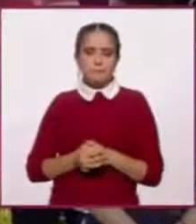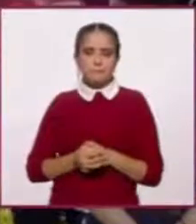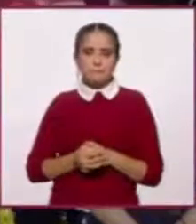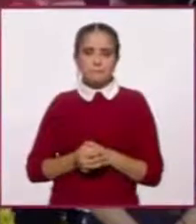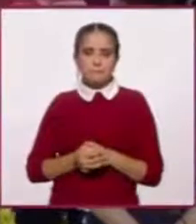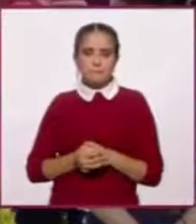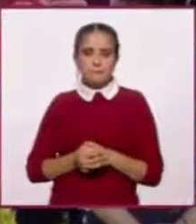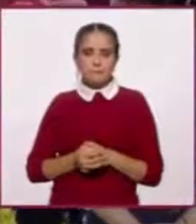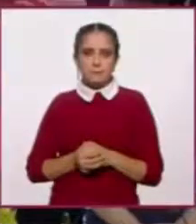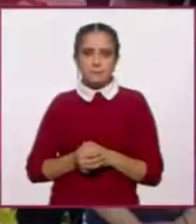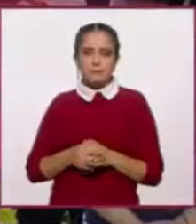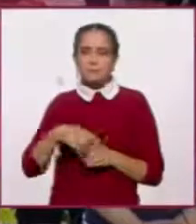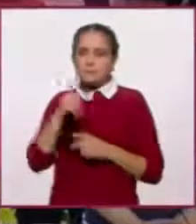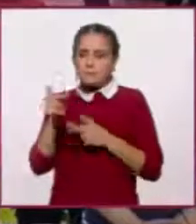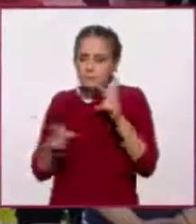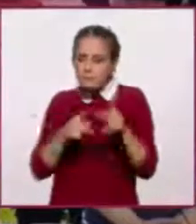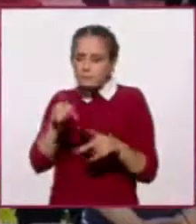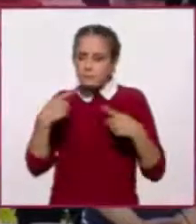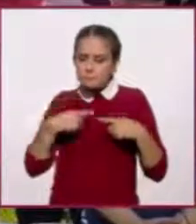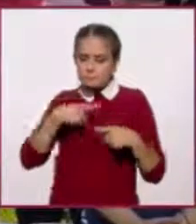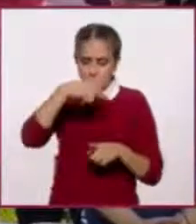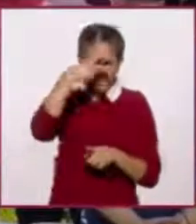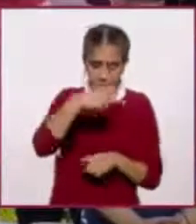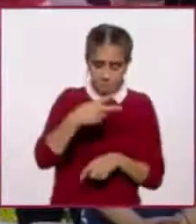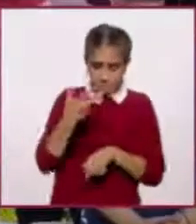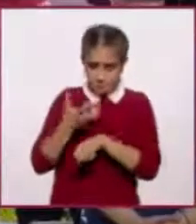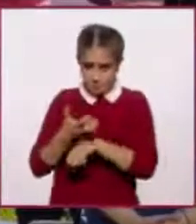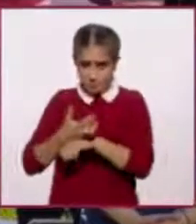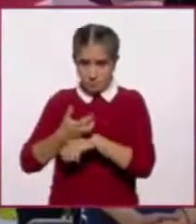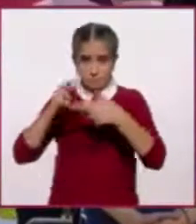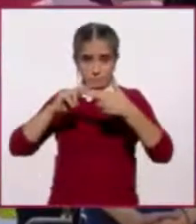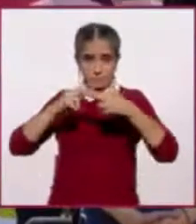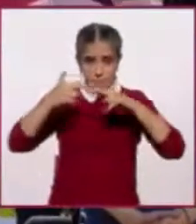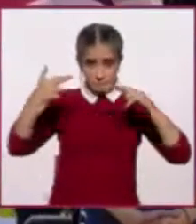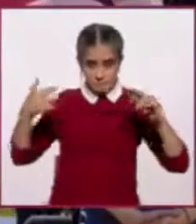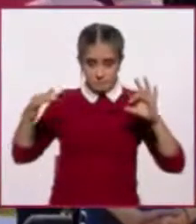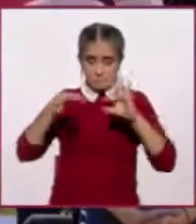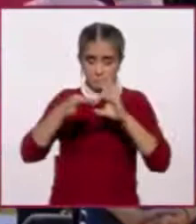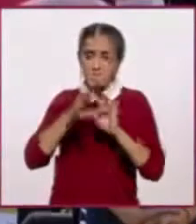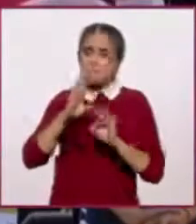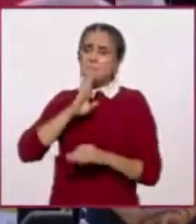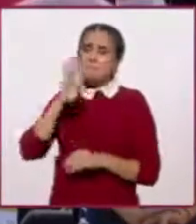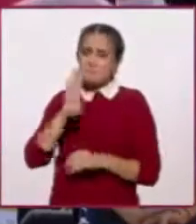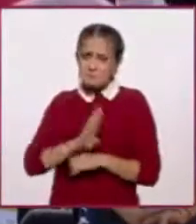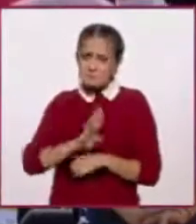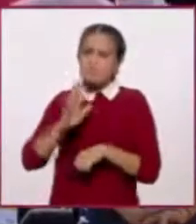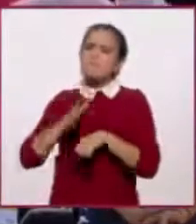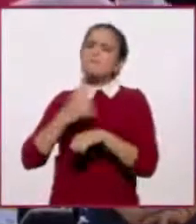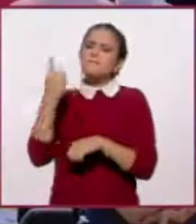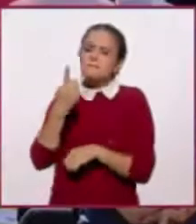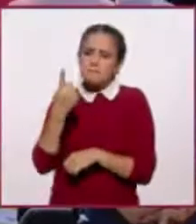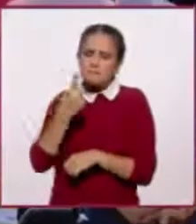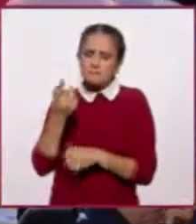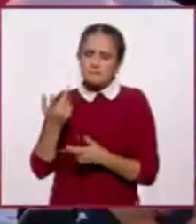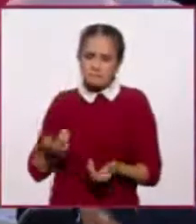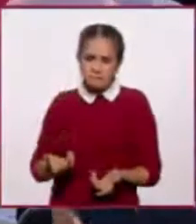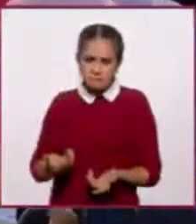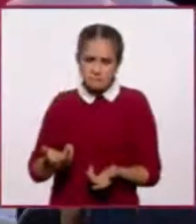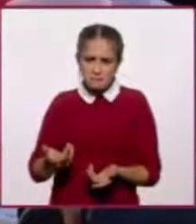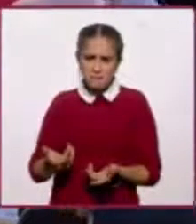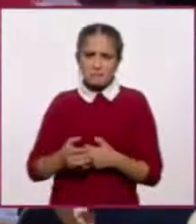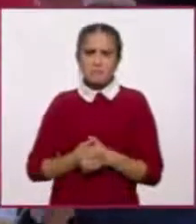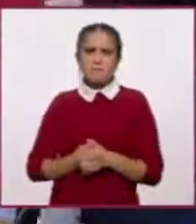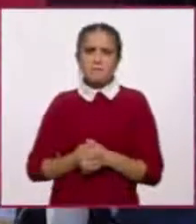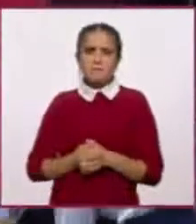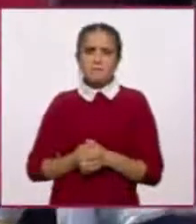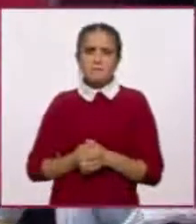la percepción de la relación México-Estados Unidos, venía de ser, de ser muy bien buena, digamos